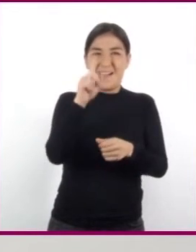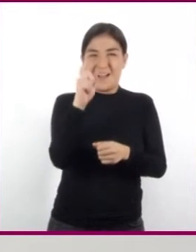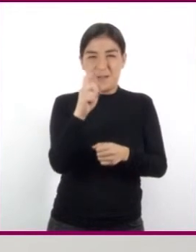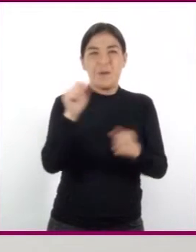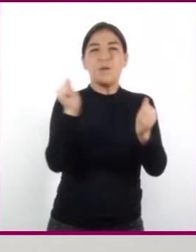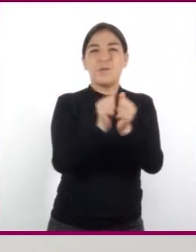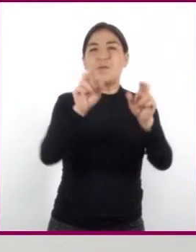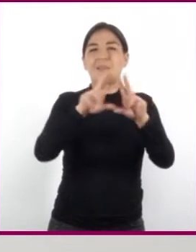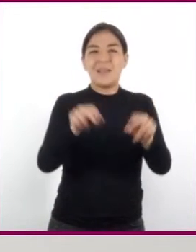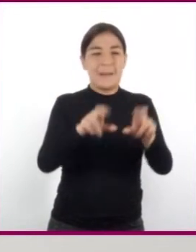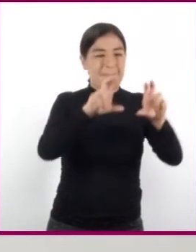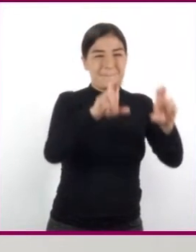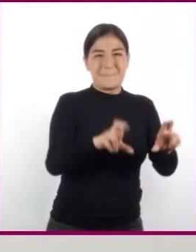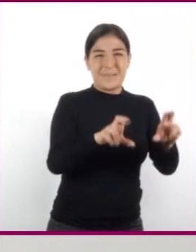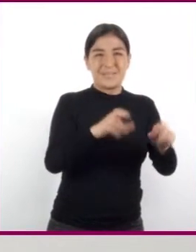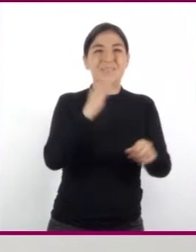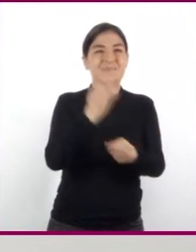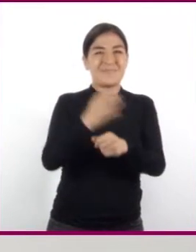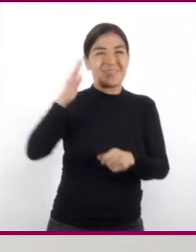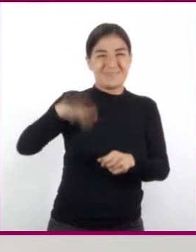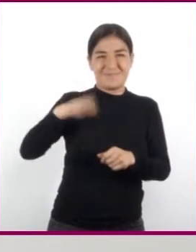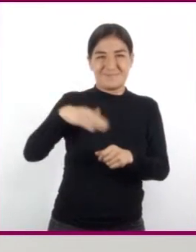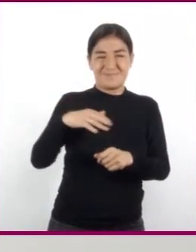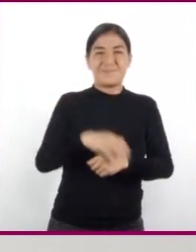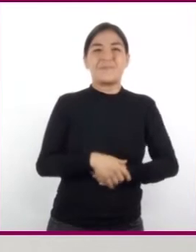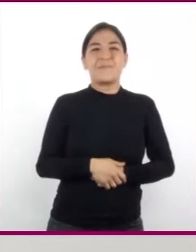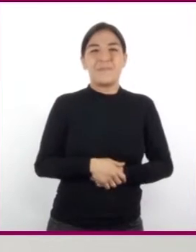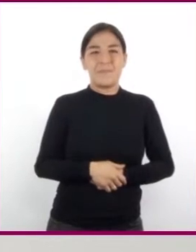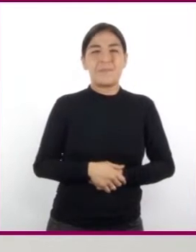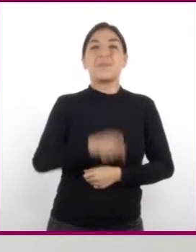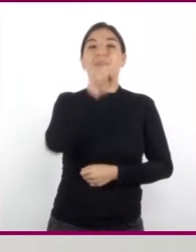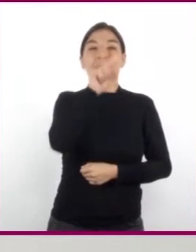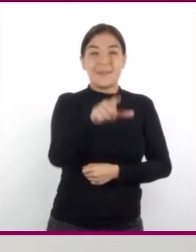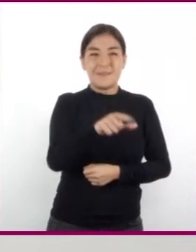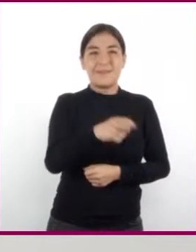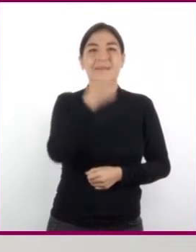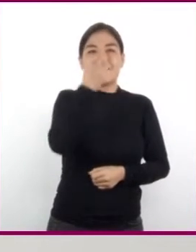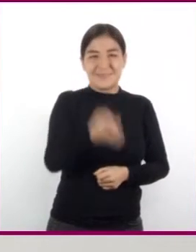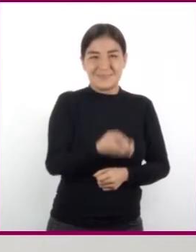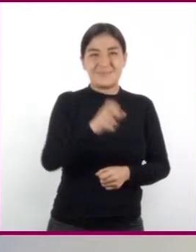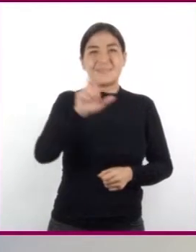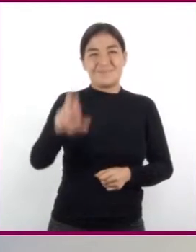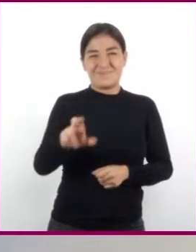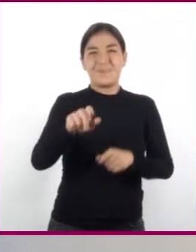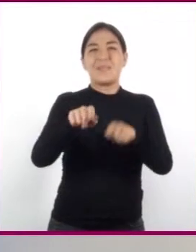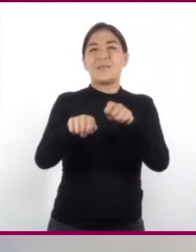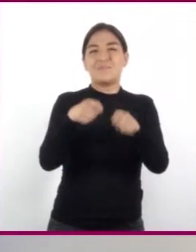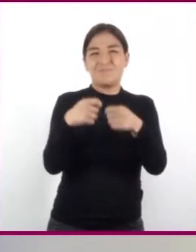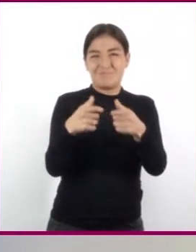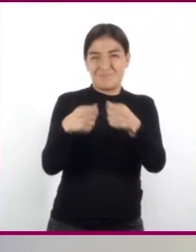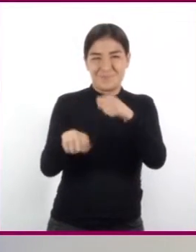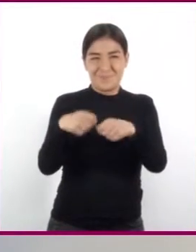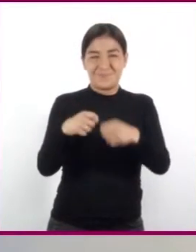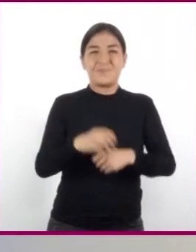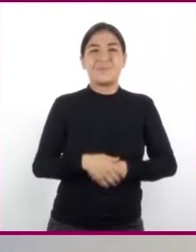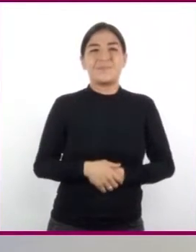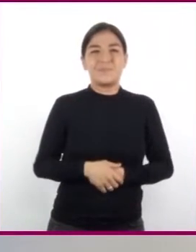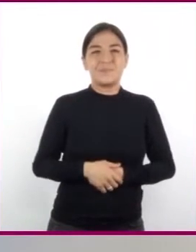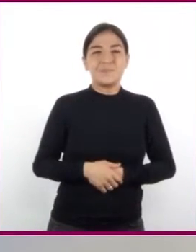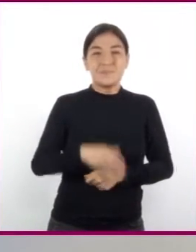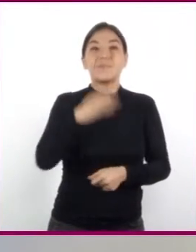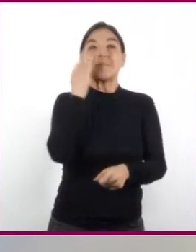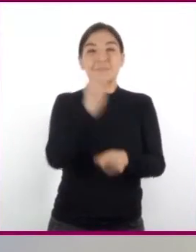uno de los vasos que usamos al principio y también en este vaso de unicel. Ahora,